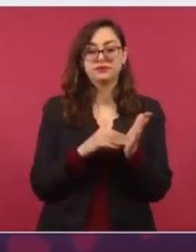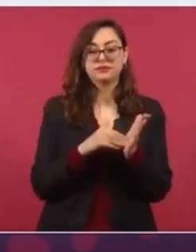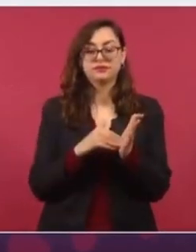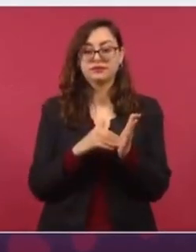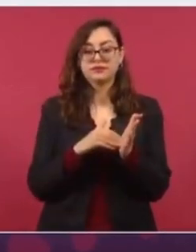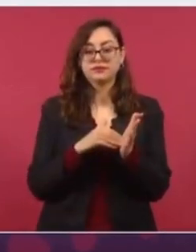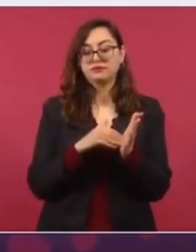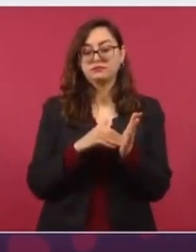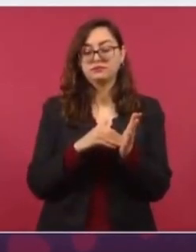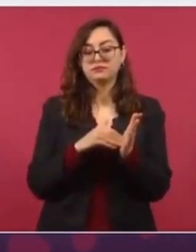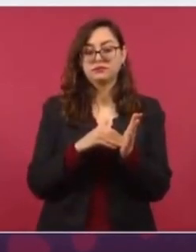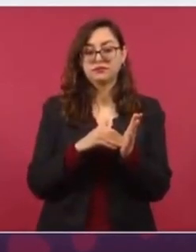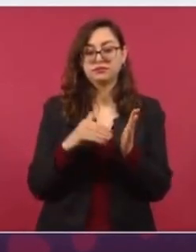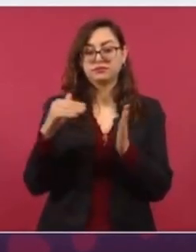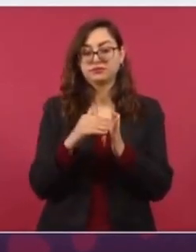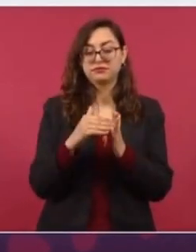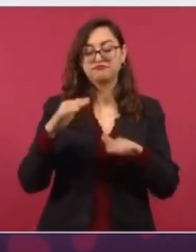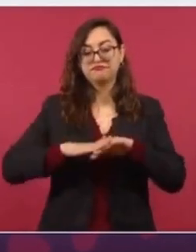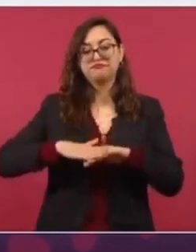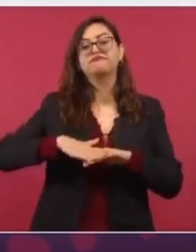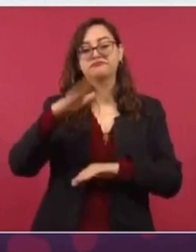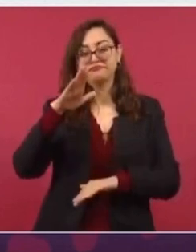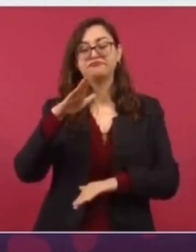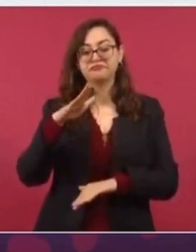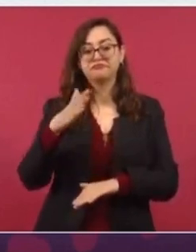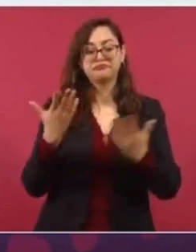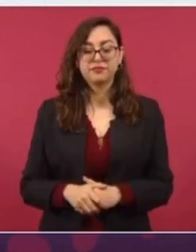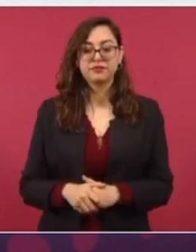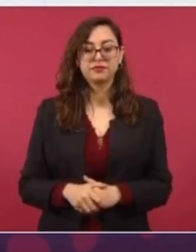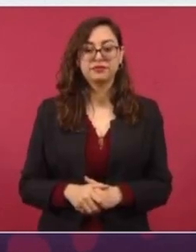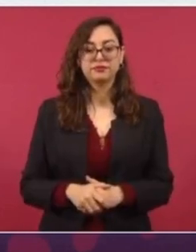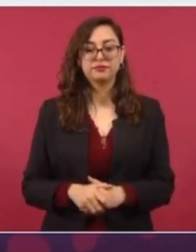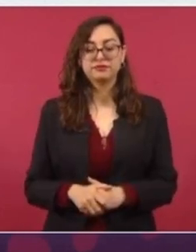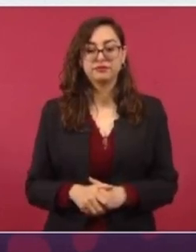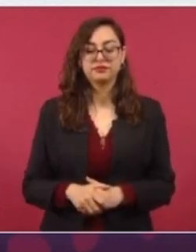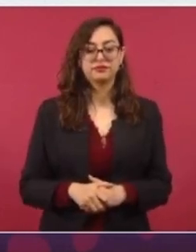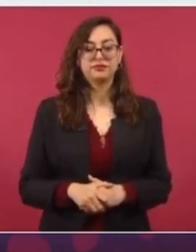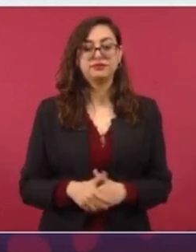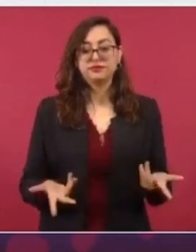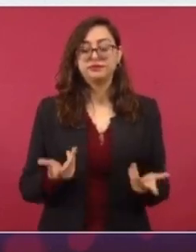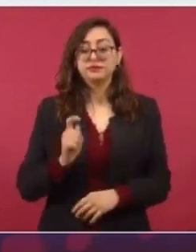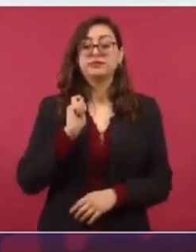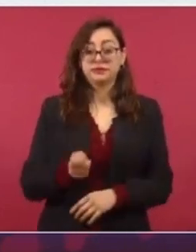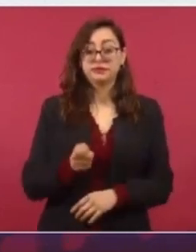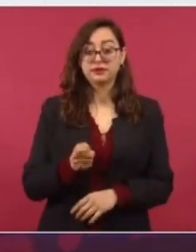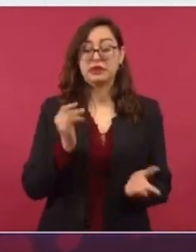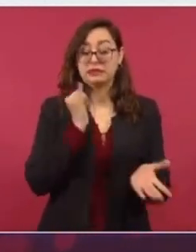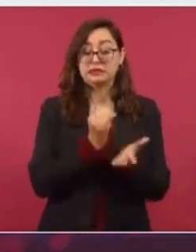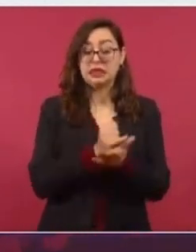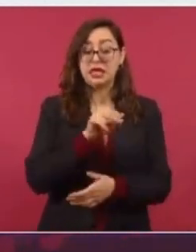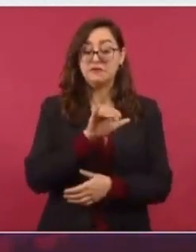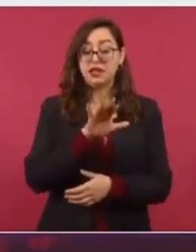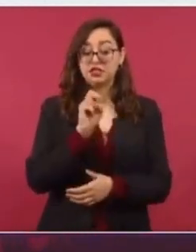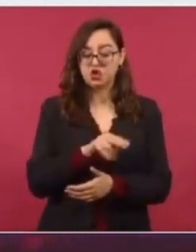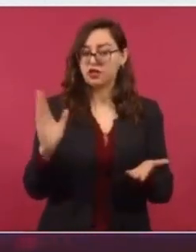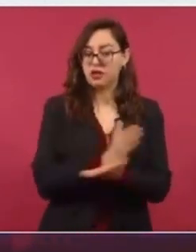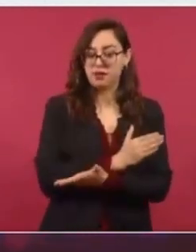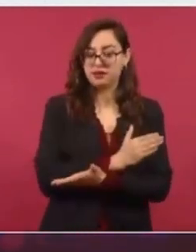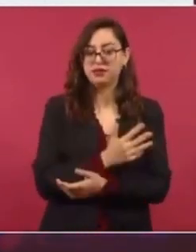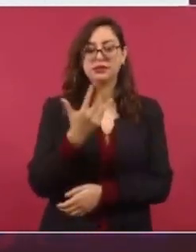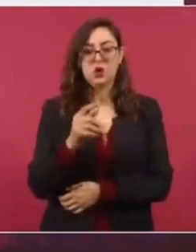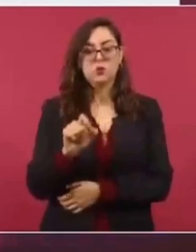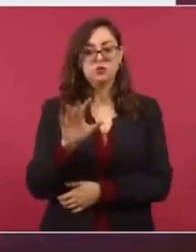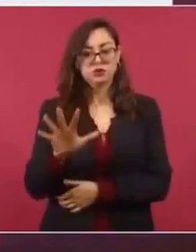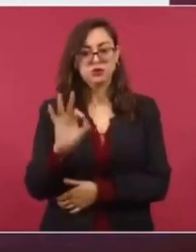millones de pesos más que el año pasado. Esto significa en términos reales, quitando inflación, 5.5. Si le